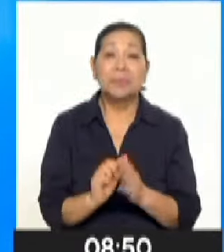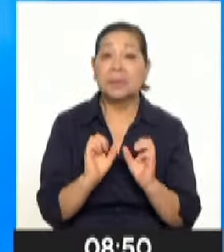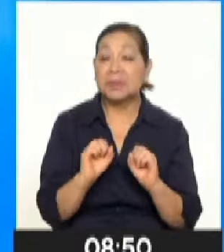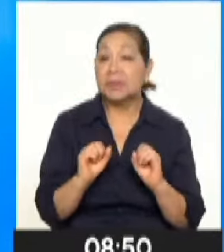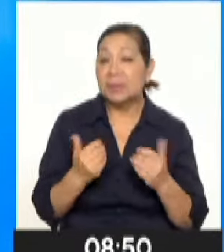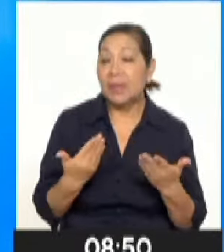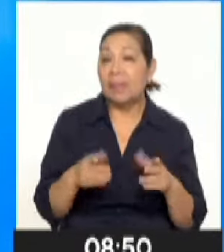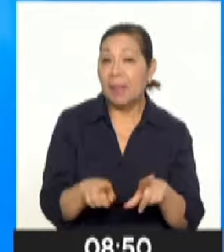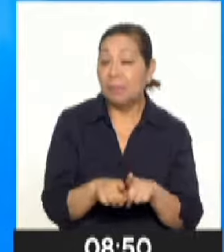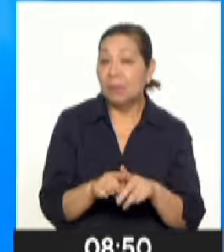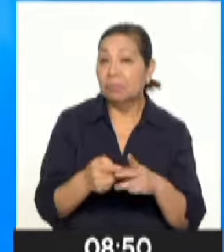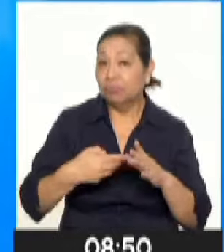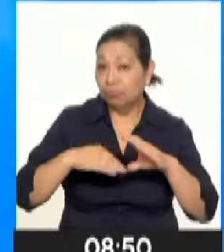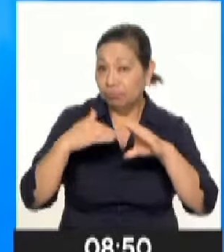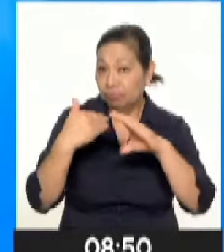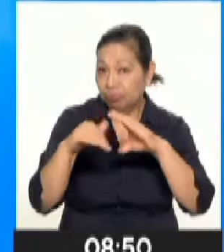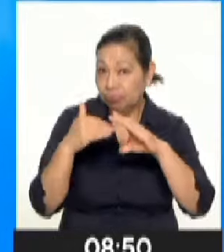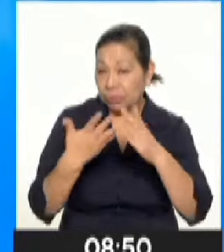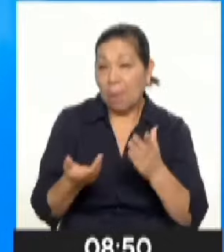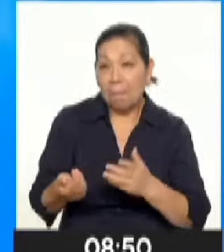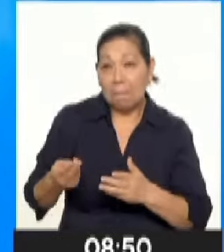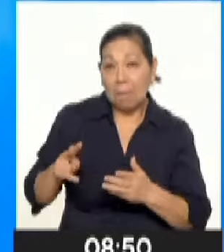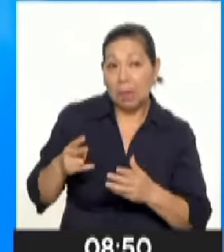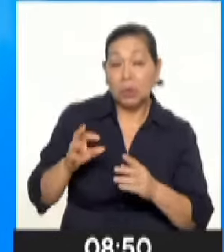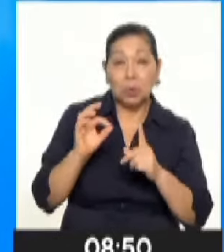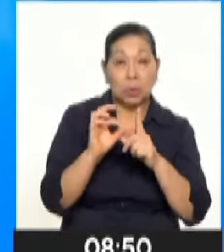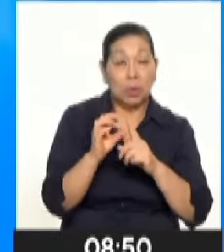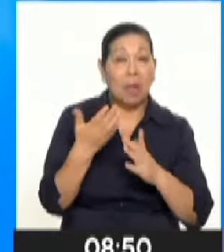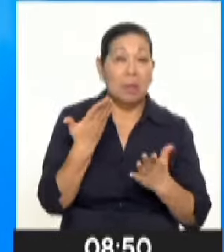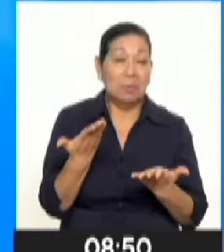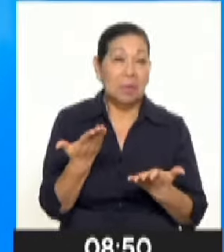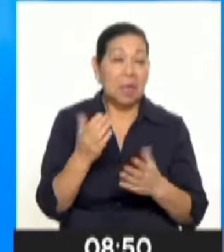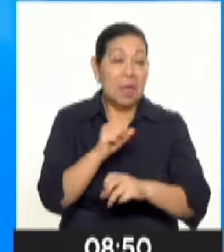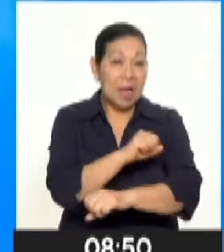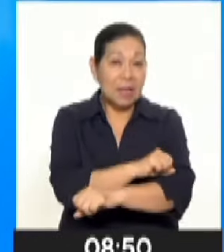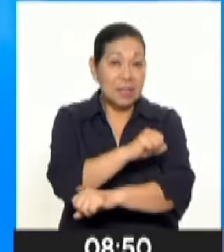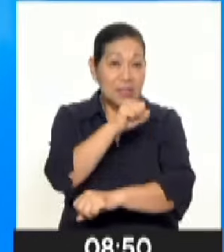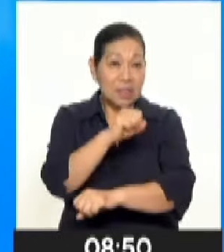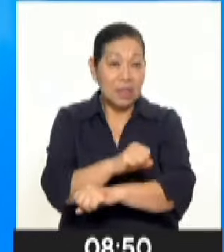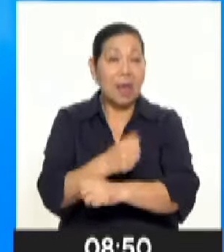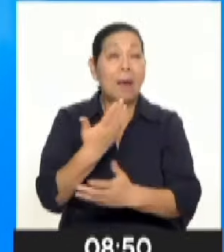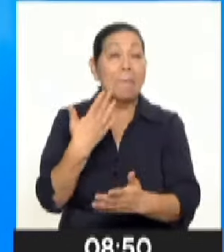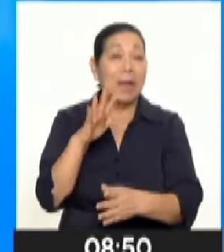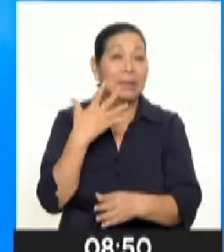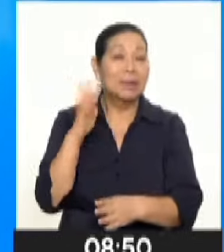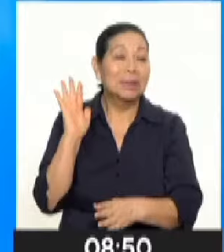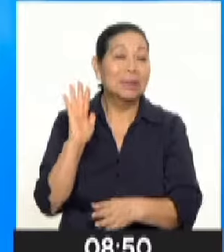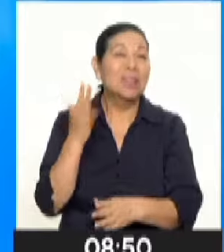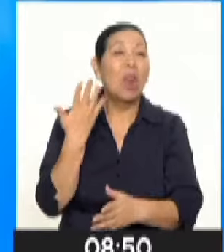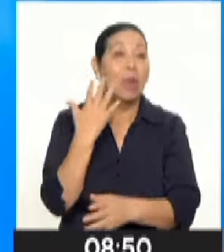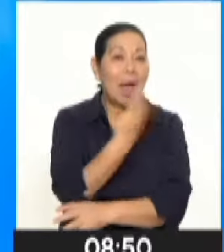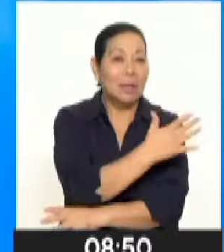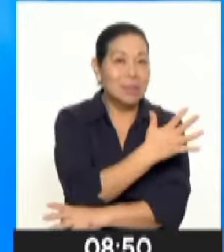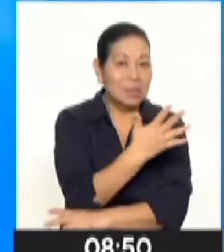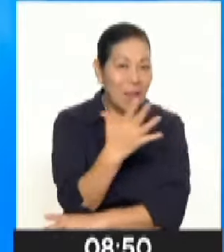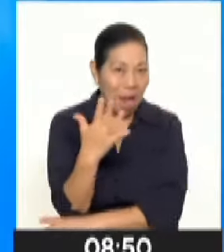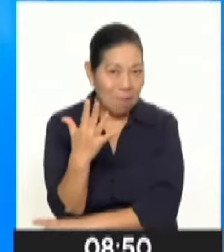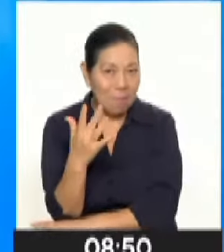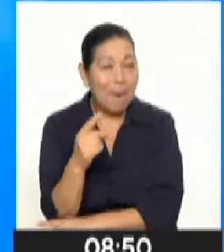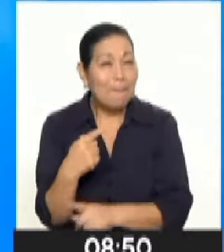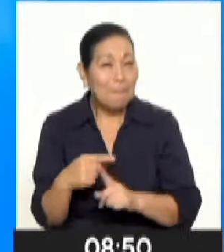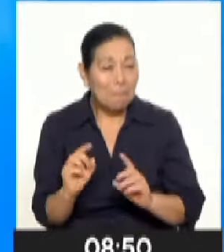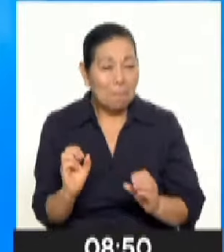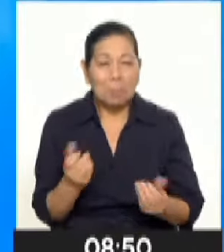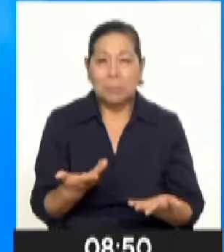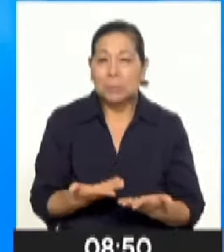lo que también hemos emitido nuestro aviso de incremento de temperatura diurna en la sierra y en la selva, ya que en la selva también tenemos esas condiciones